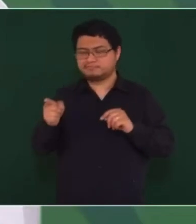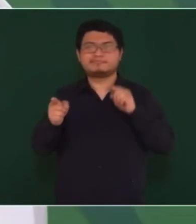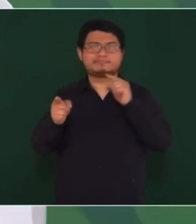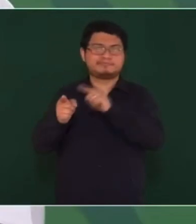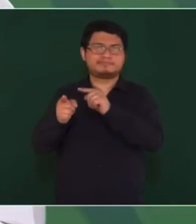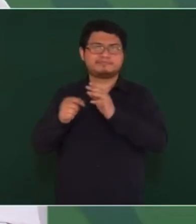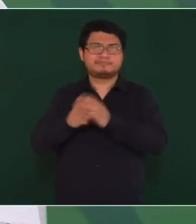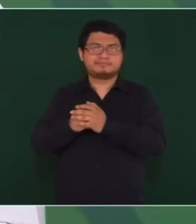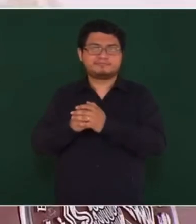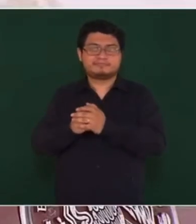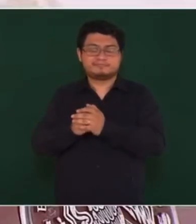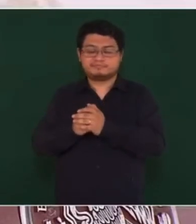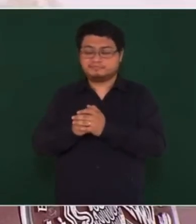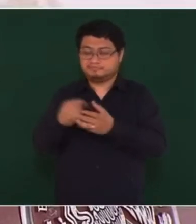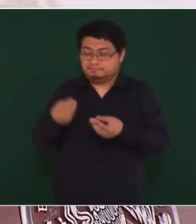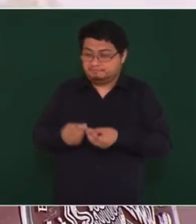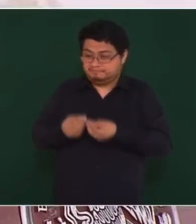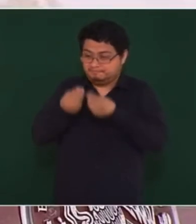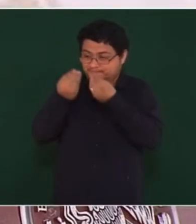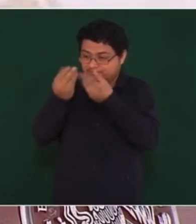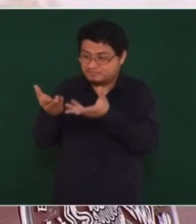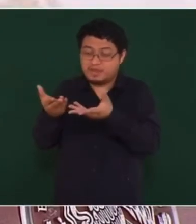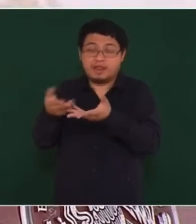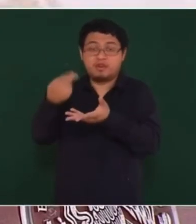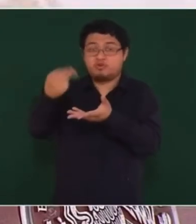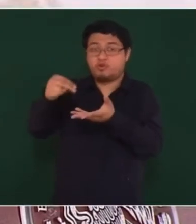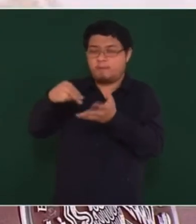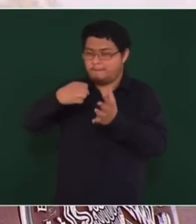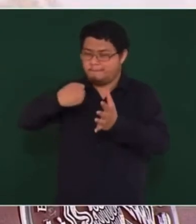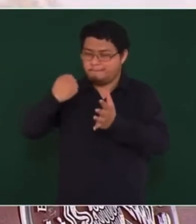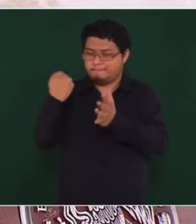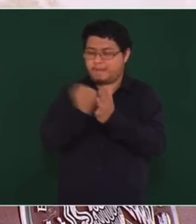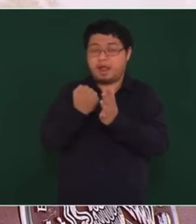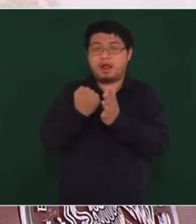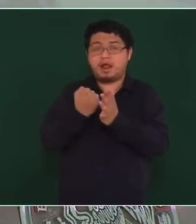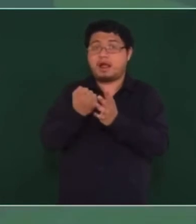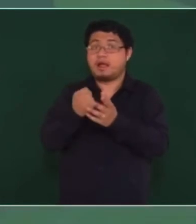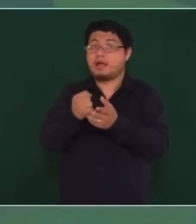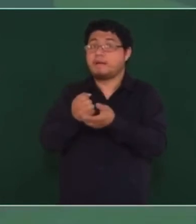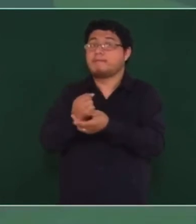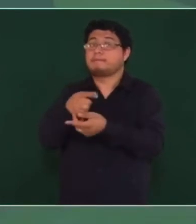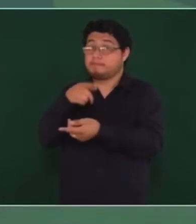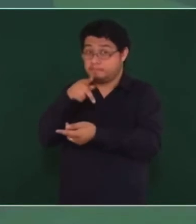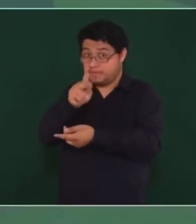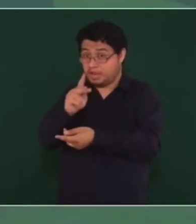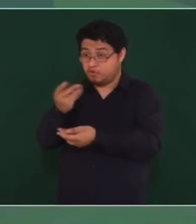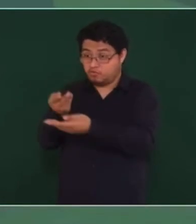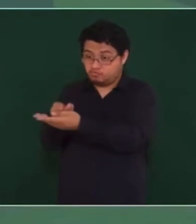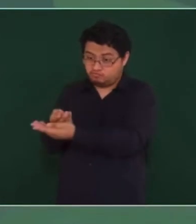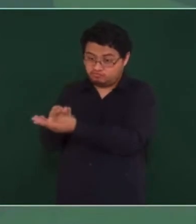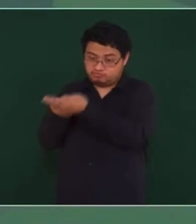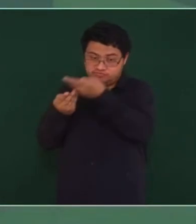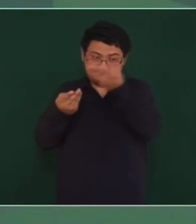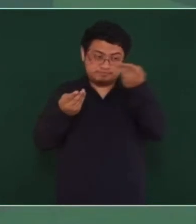entregar la marca a cambio de una recompensa